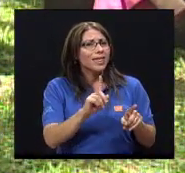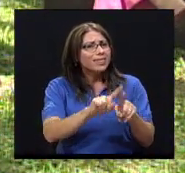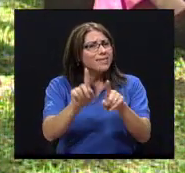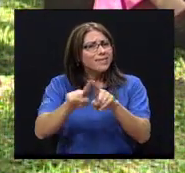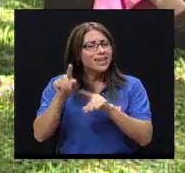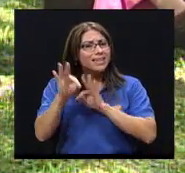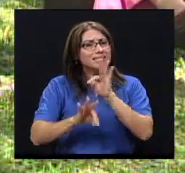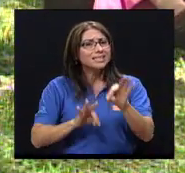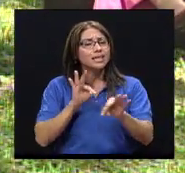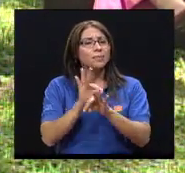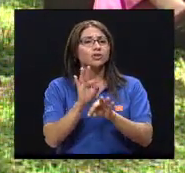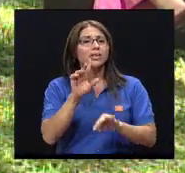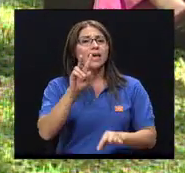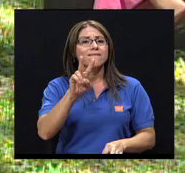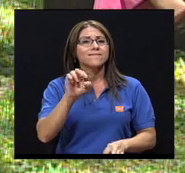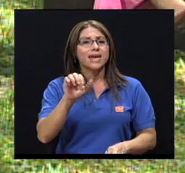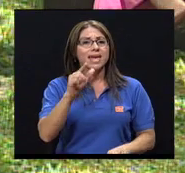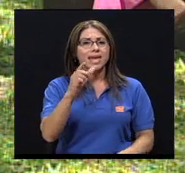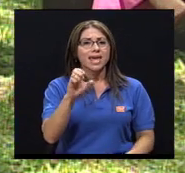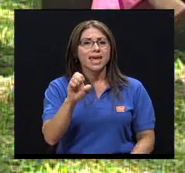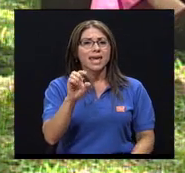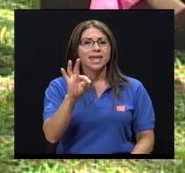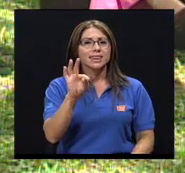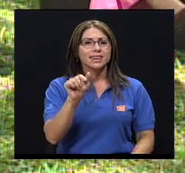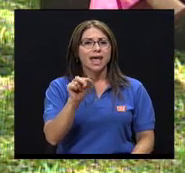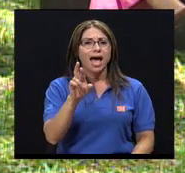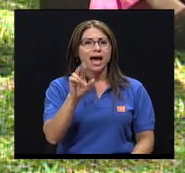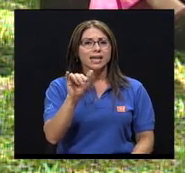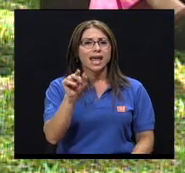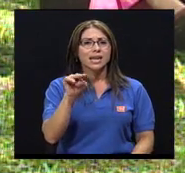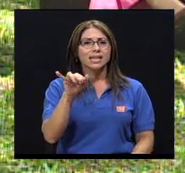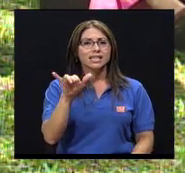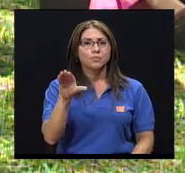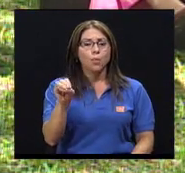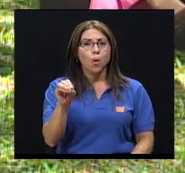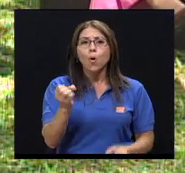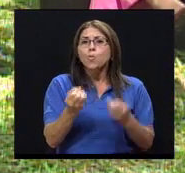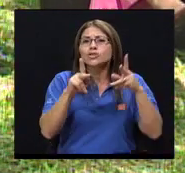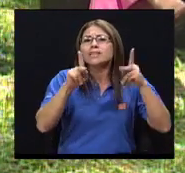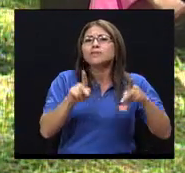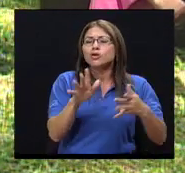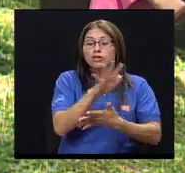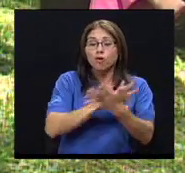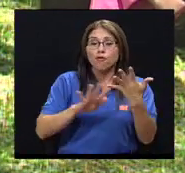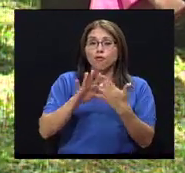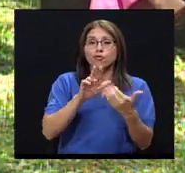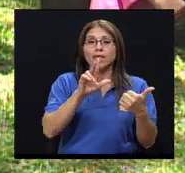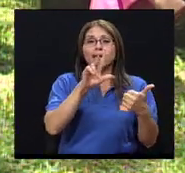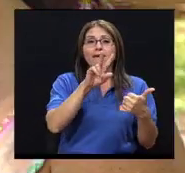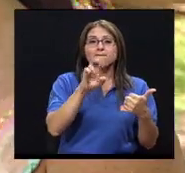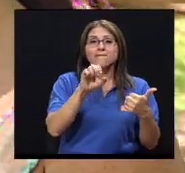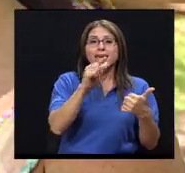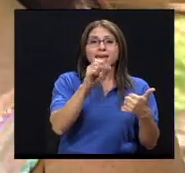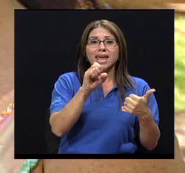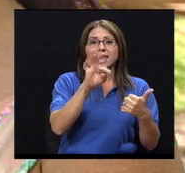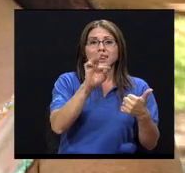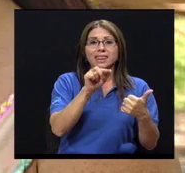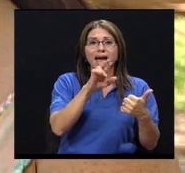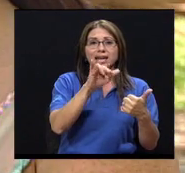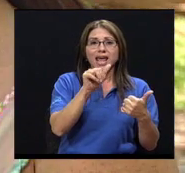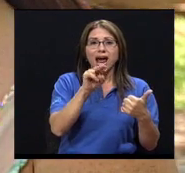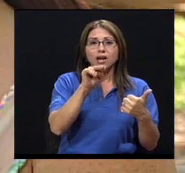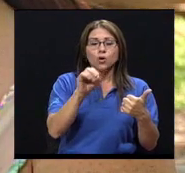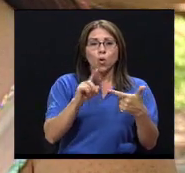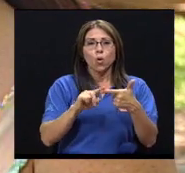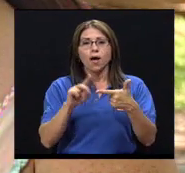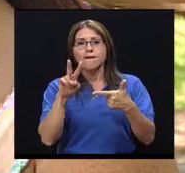tipos de vegetarianismo que hay. Porque la mayoría de las personas como que tendemos a confundir vegano de vegetariano. Sería importante otra vez la aclaración. bueno, siempre